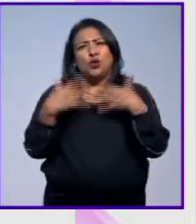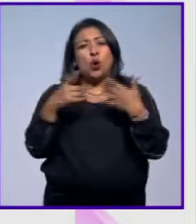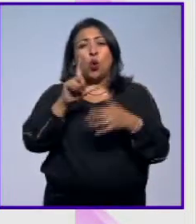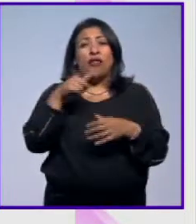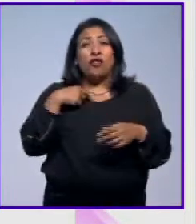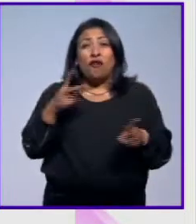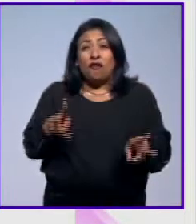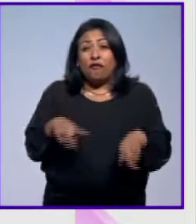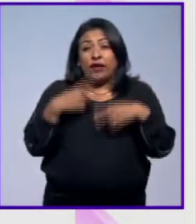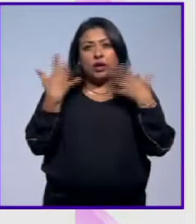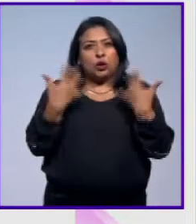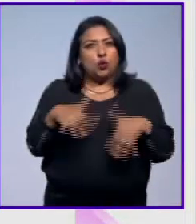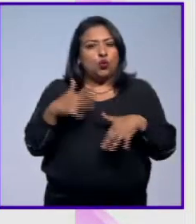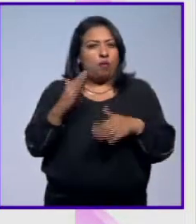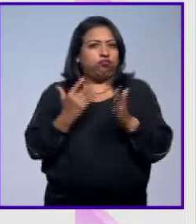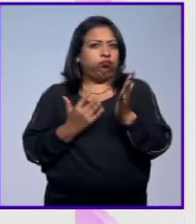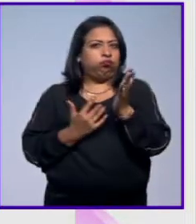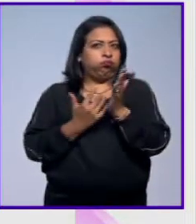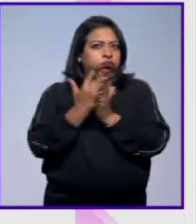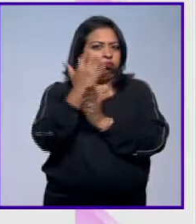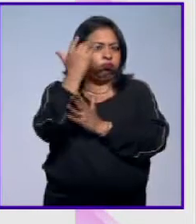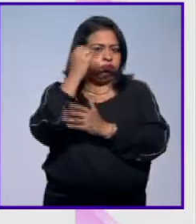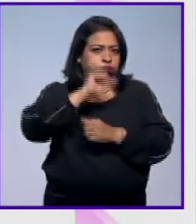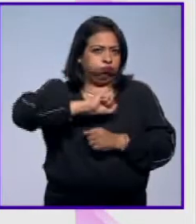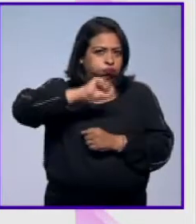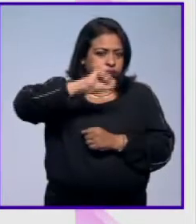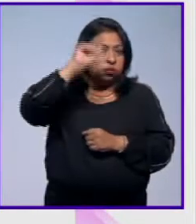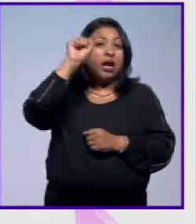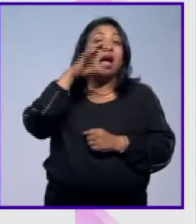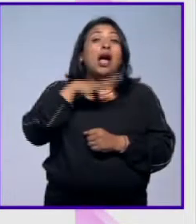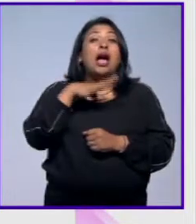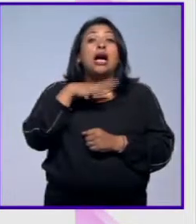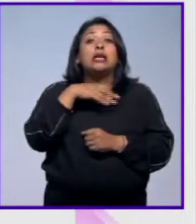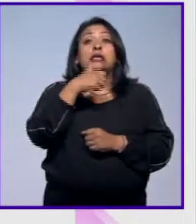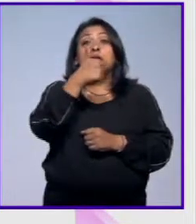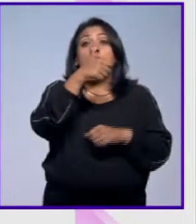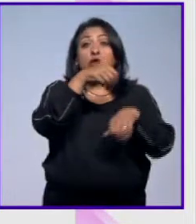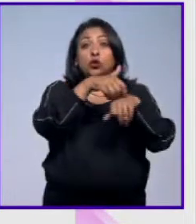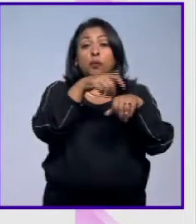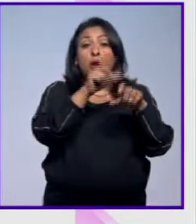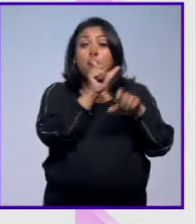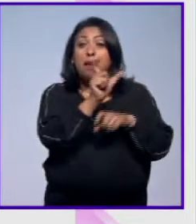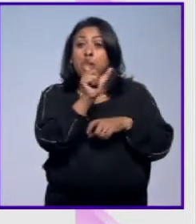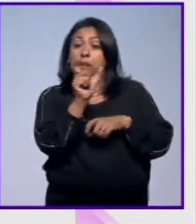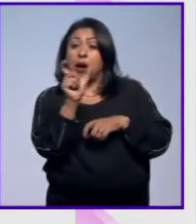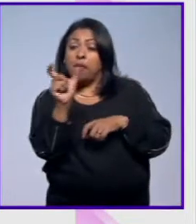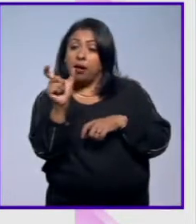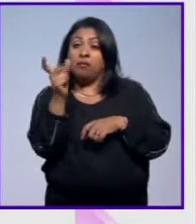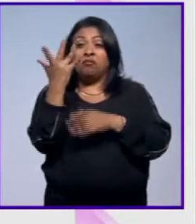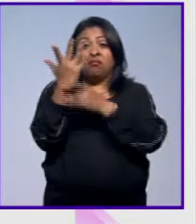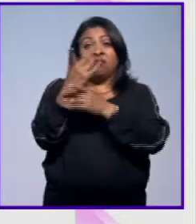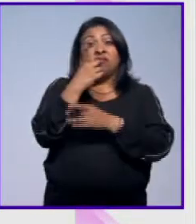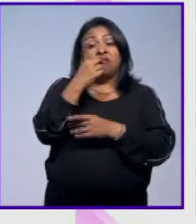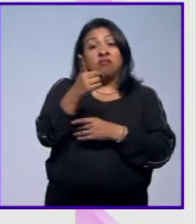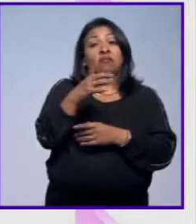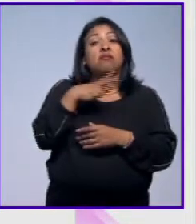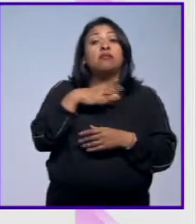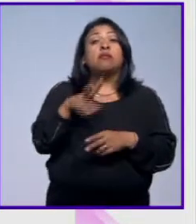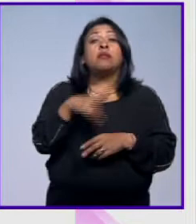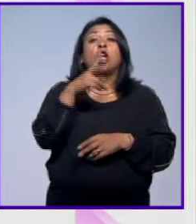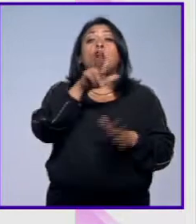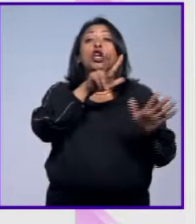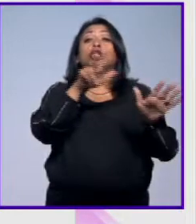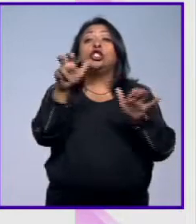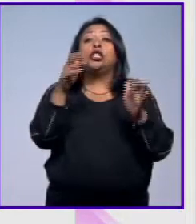subastas incluso las obras menores alcanzan las seis cifras según la plataforma Artnet sus obras han acumulado más de